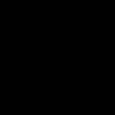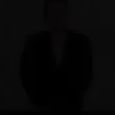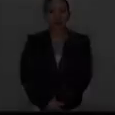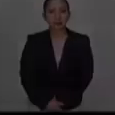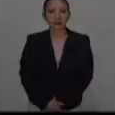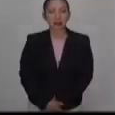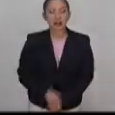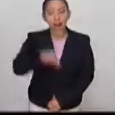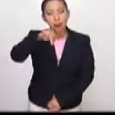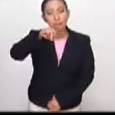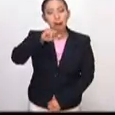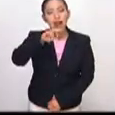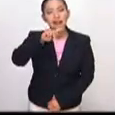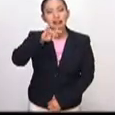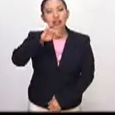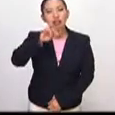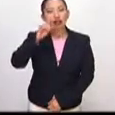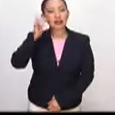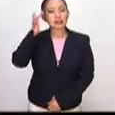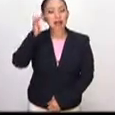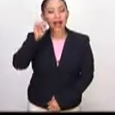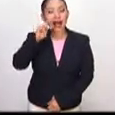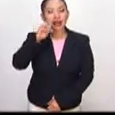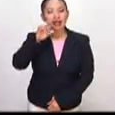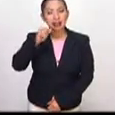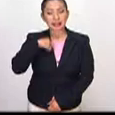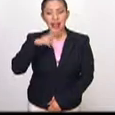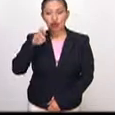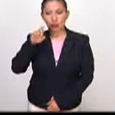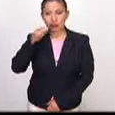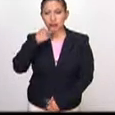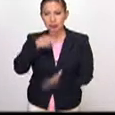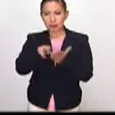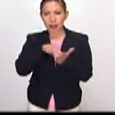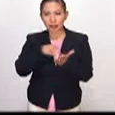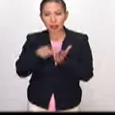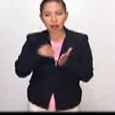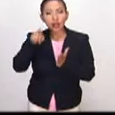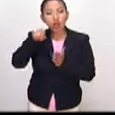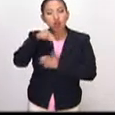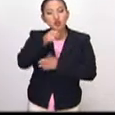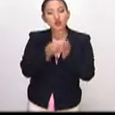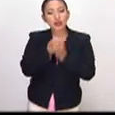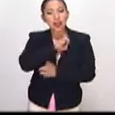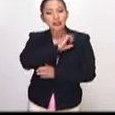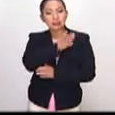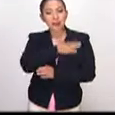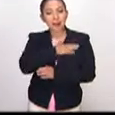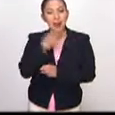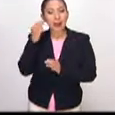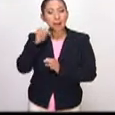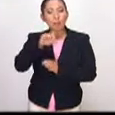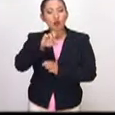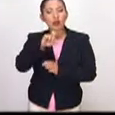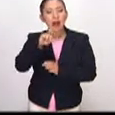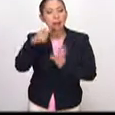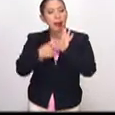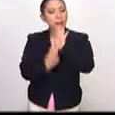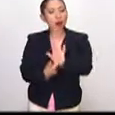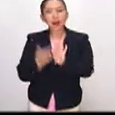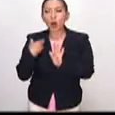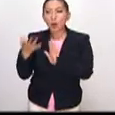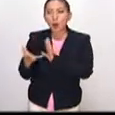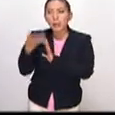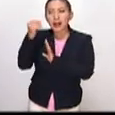El martirio de San Andrés, obra de Rubens, dialogará con piezas de la colección obispana del Museo Nacional de Arte para mostrar la